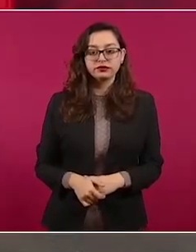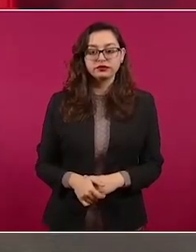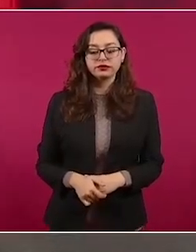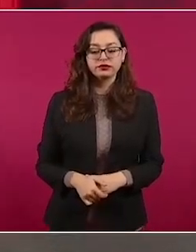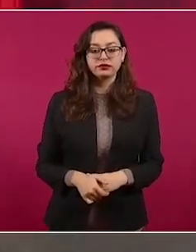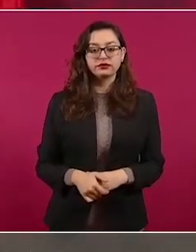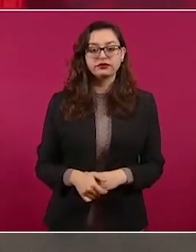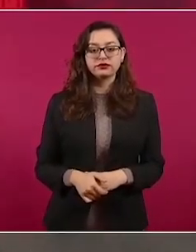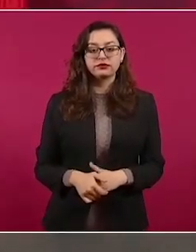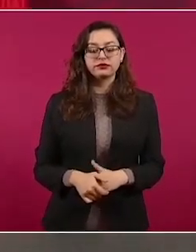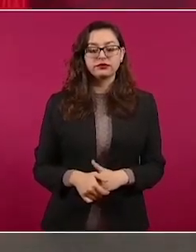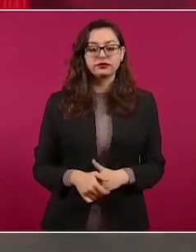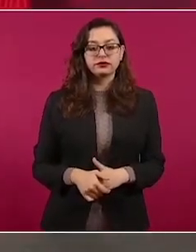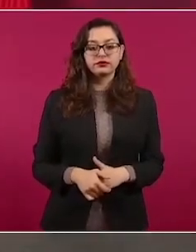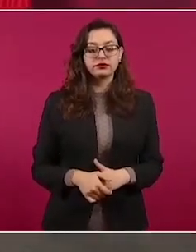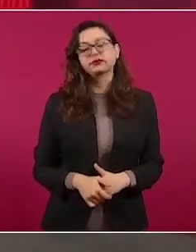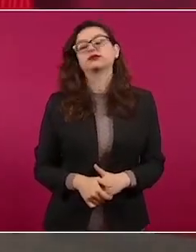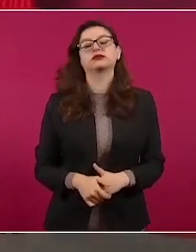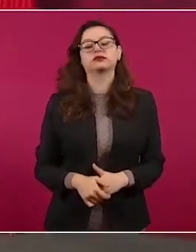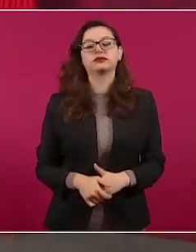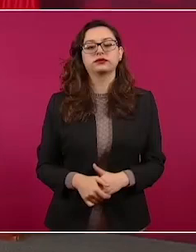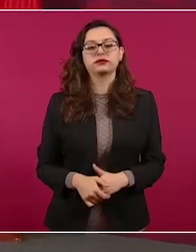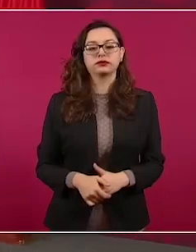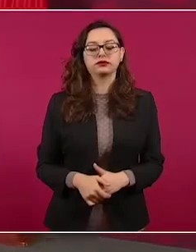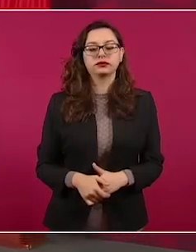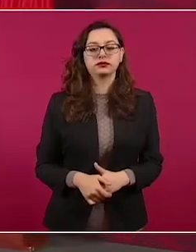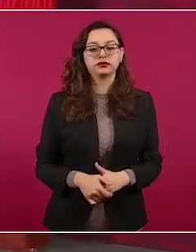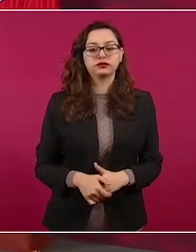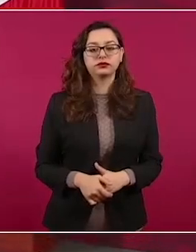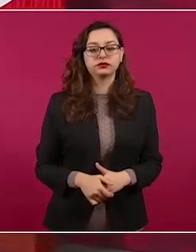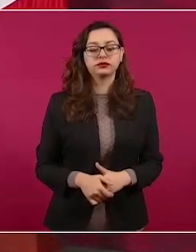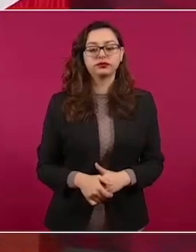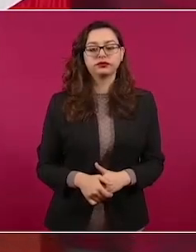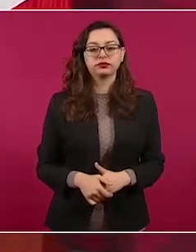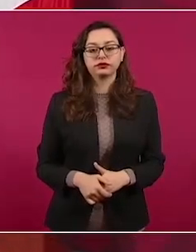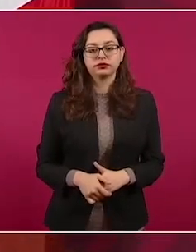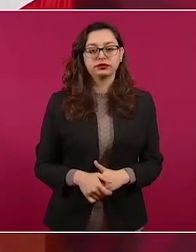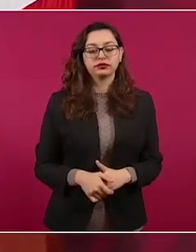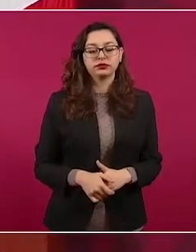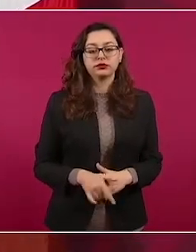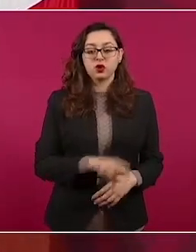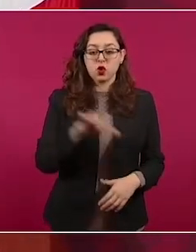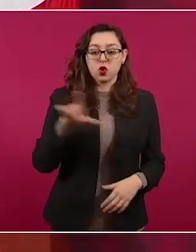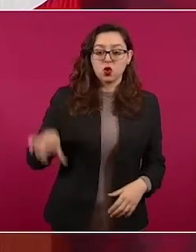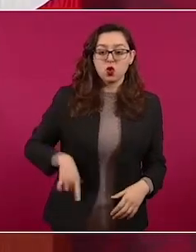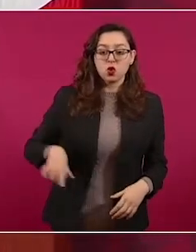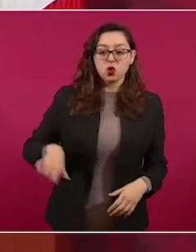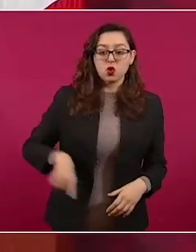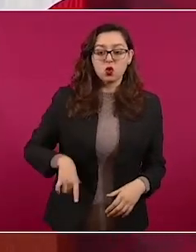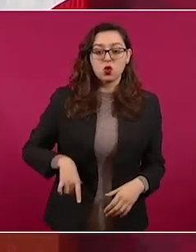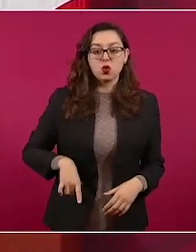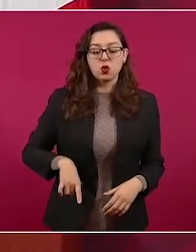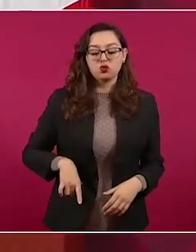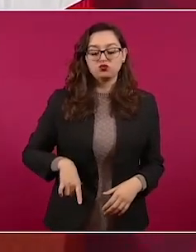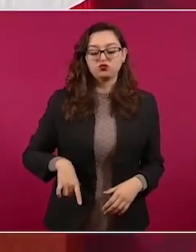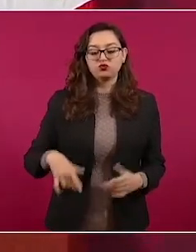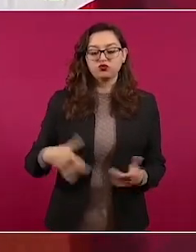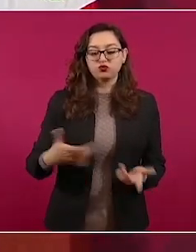50 mil millones de pesos por no